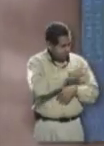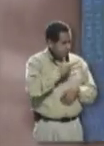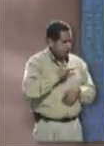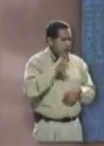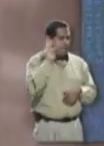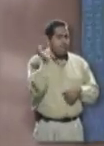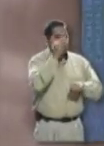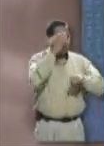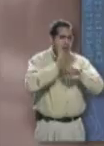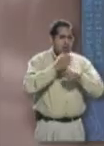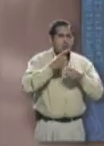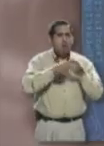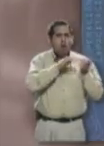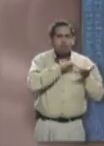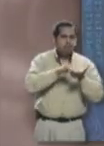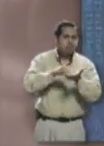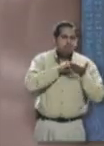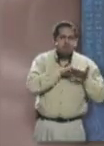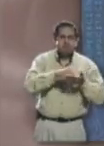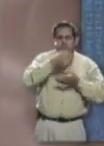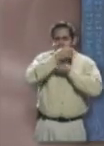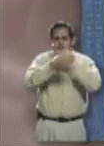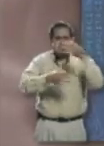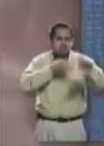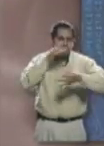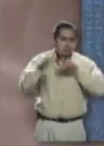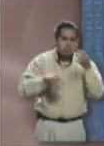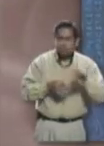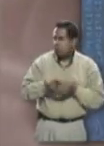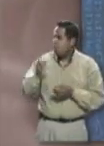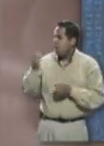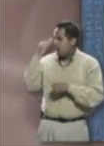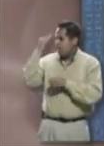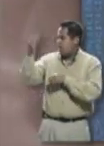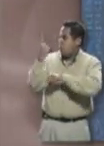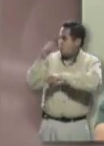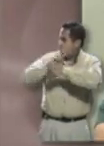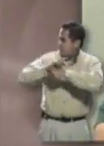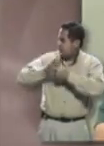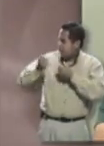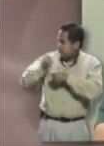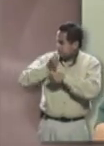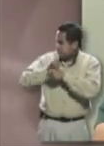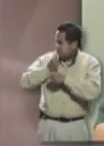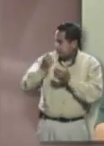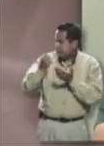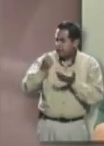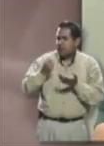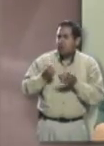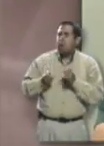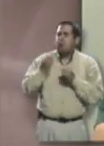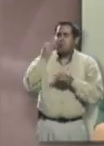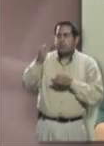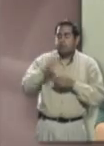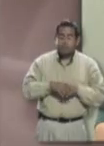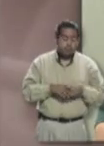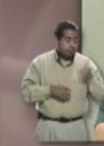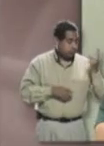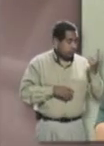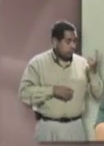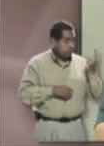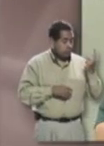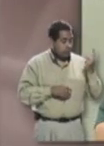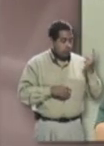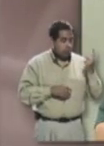mismo en la federación, como mensajero. Muy bien. ¿Y cuánto tiempo practicas al día? Platícanos. Practico